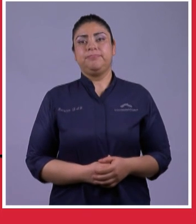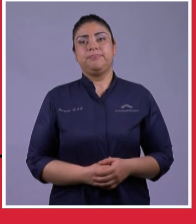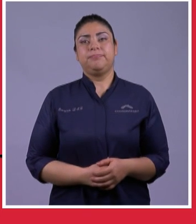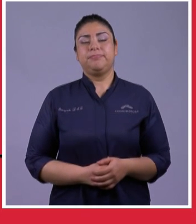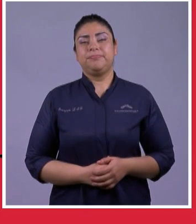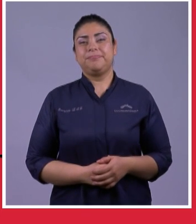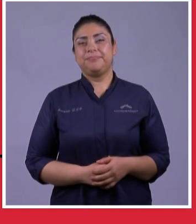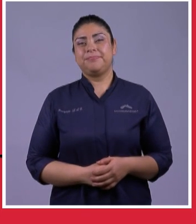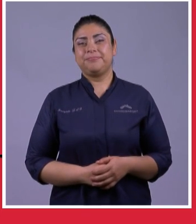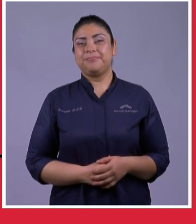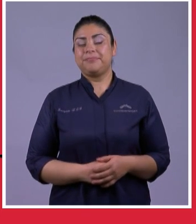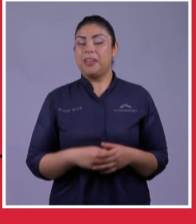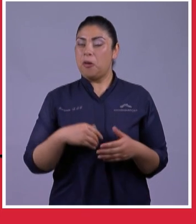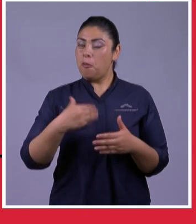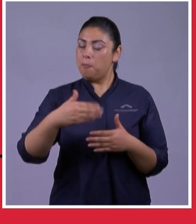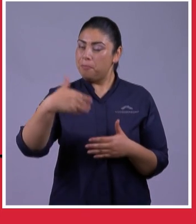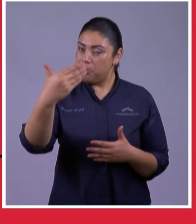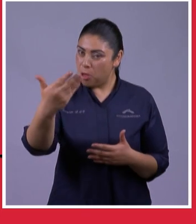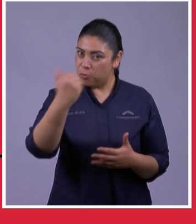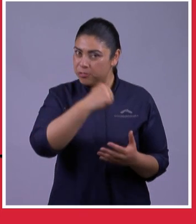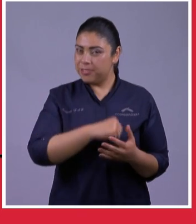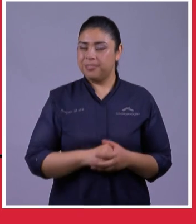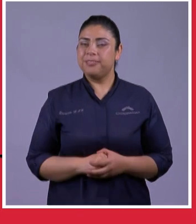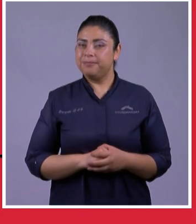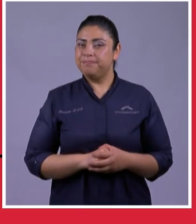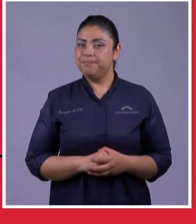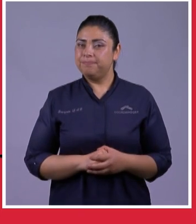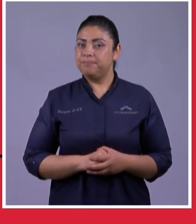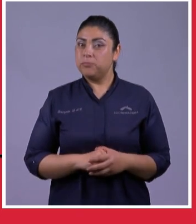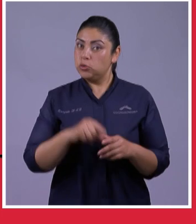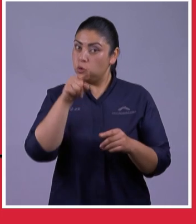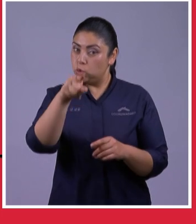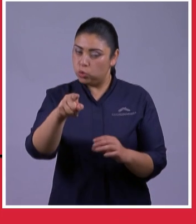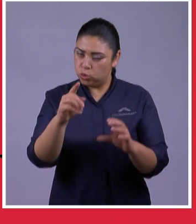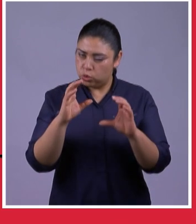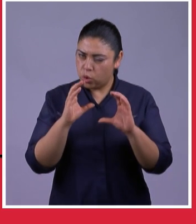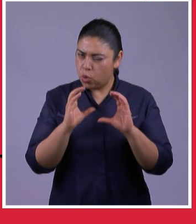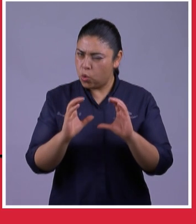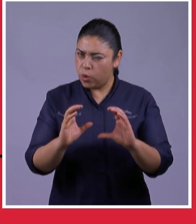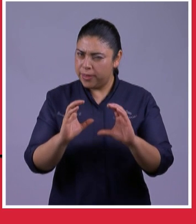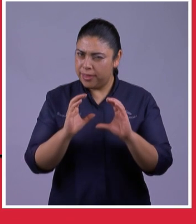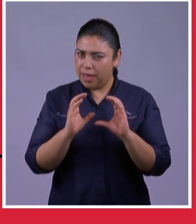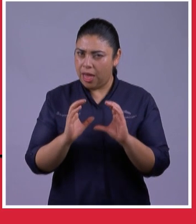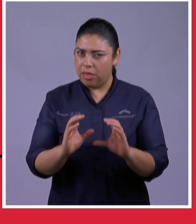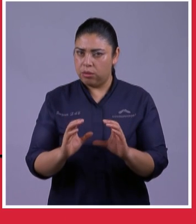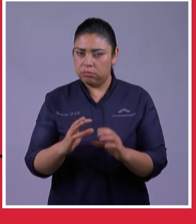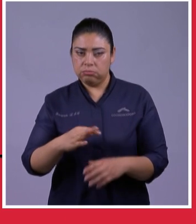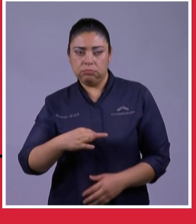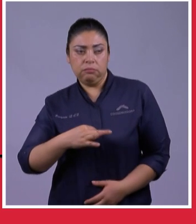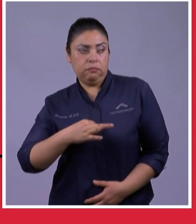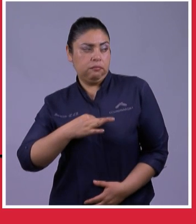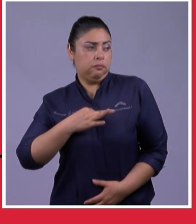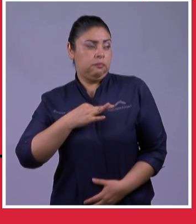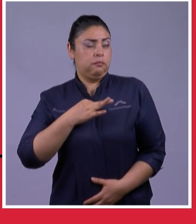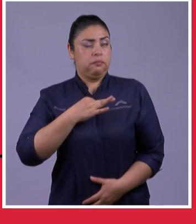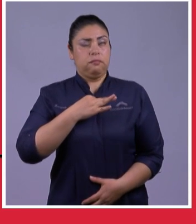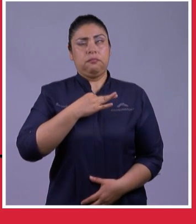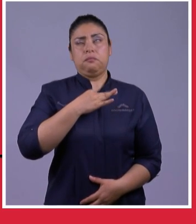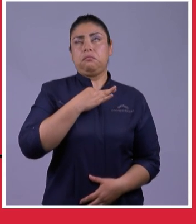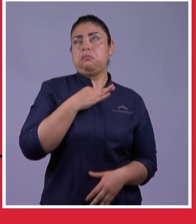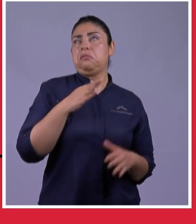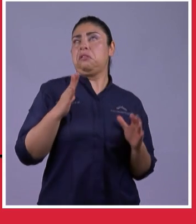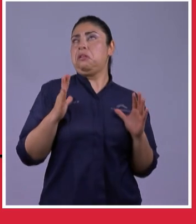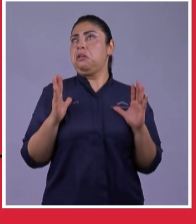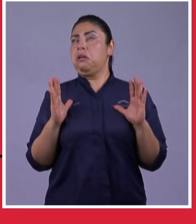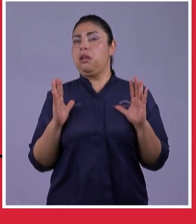Cuando eso Ocurra Ten cuidado De no Volverte Orgulloso Y olvidar Al Señor